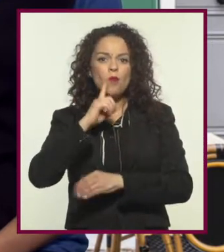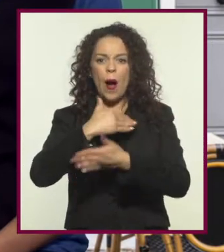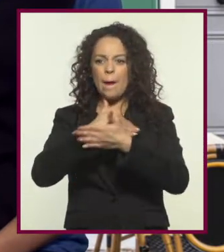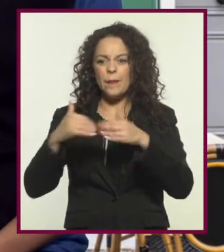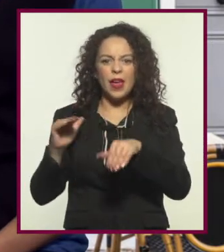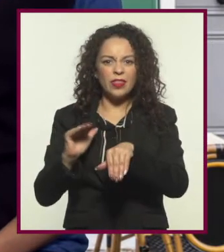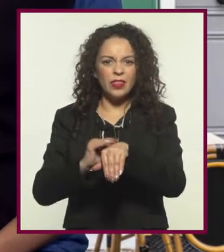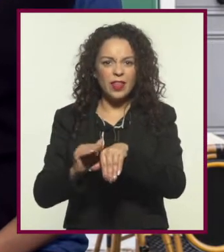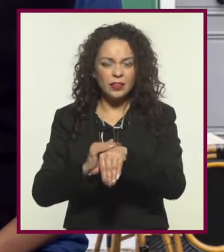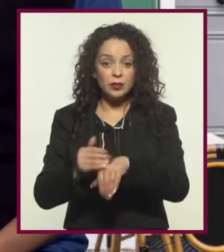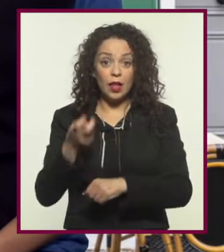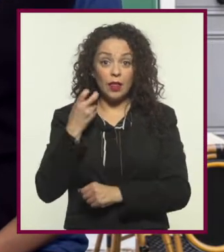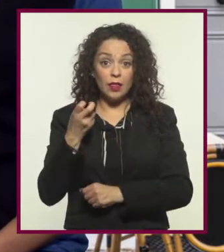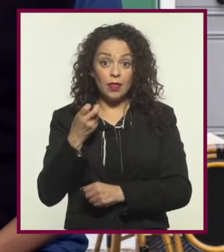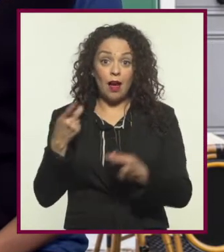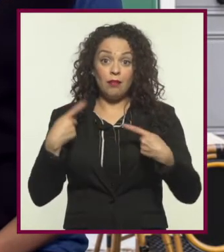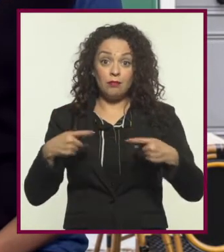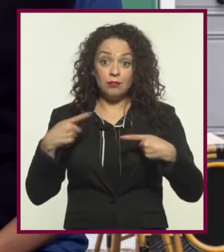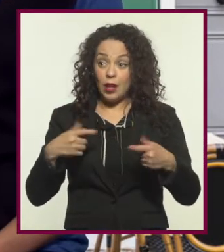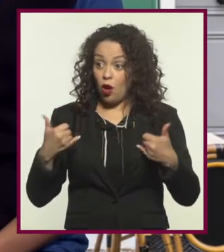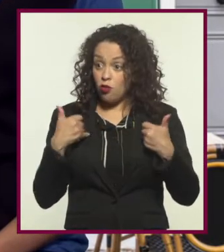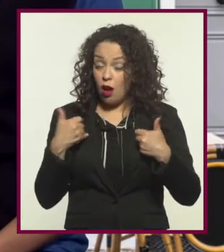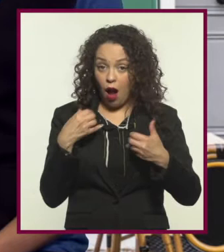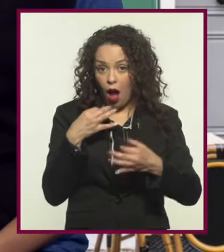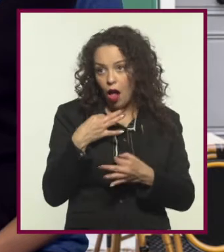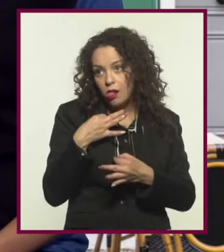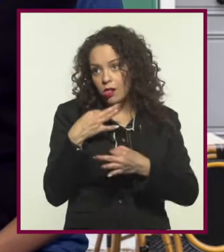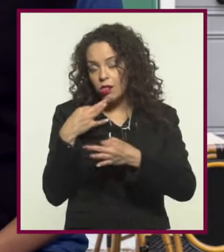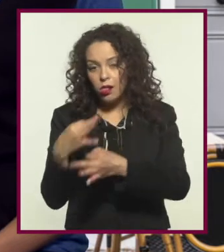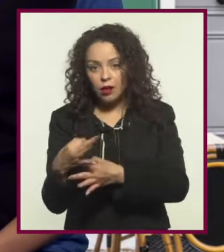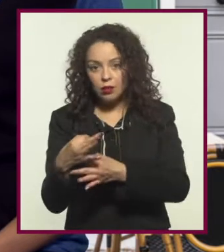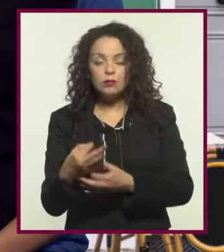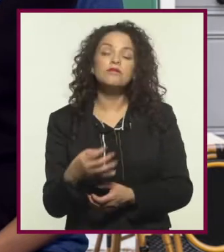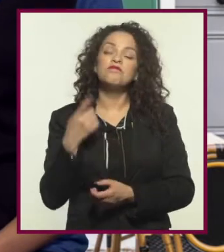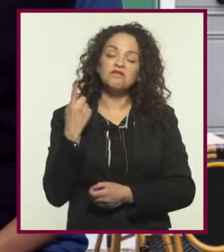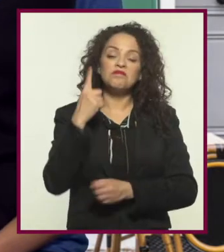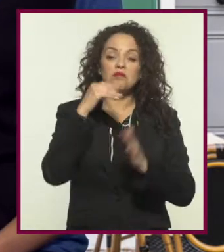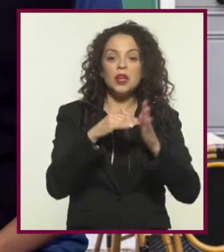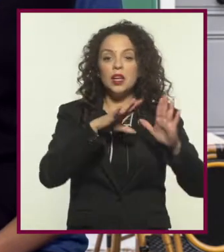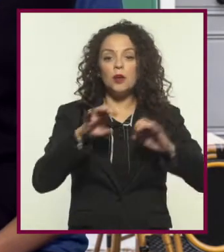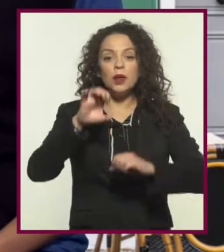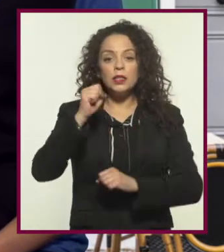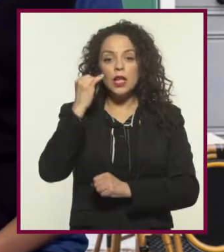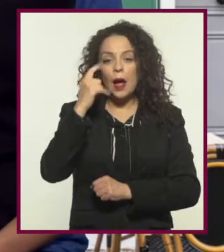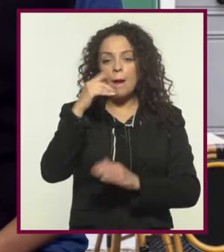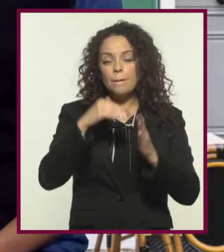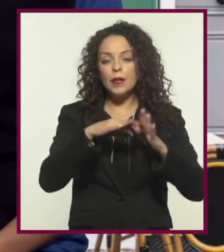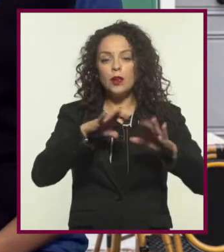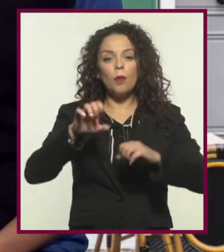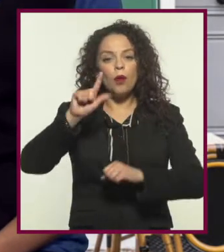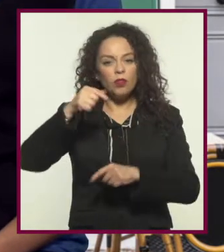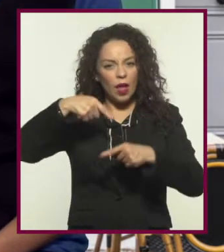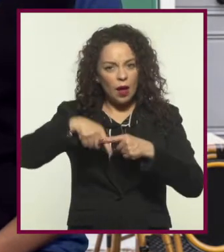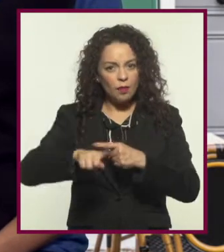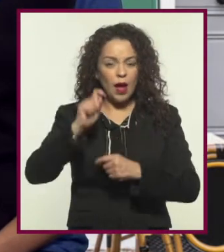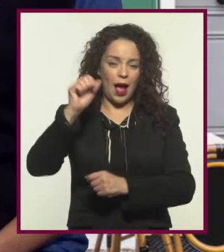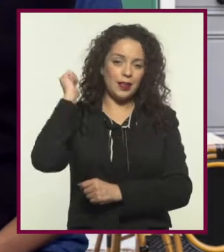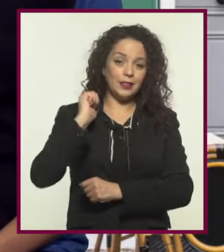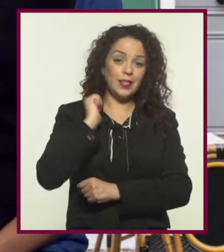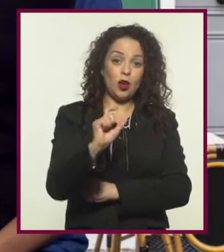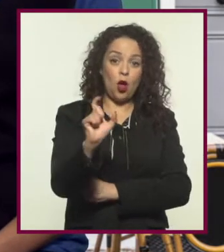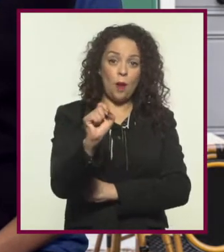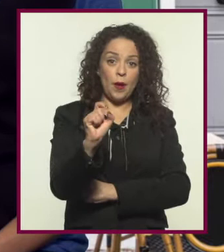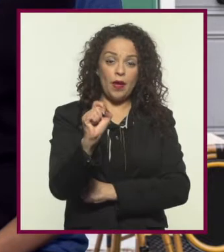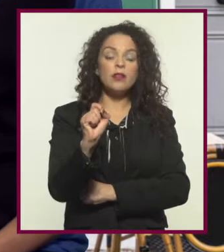desnudas empiezan a atraer también al público joven. A mediados de los años 60 y principios de los 70